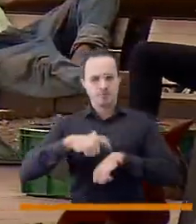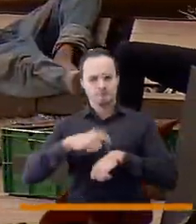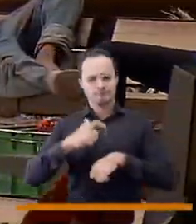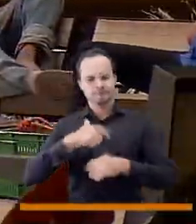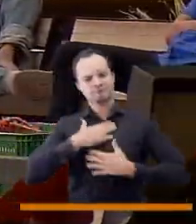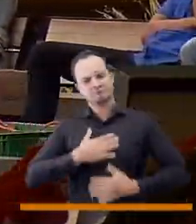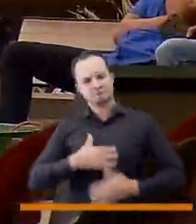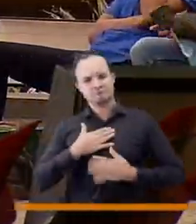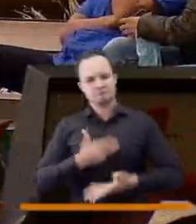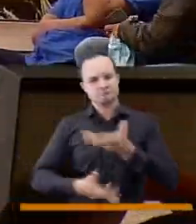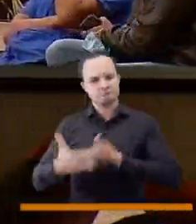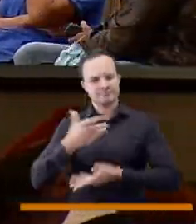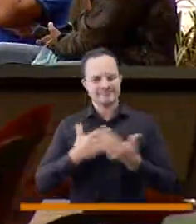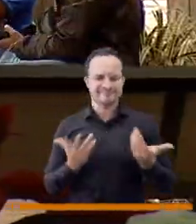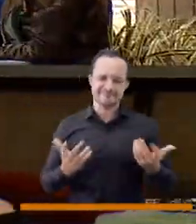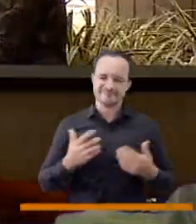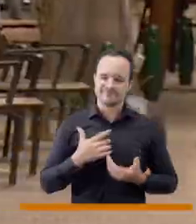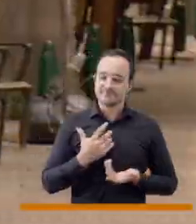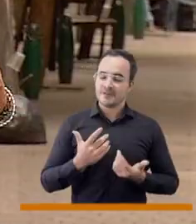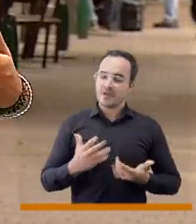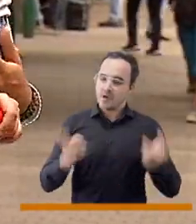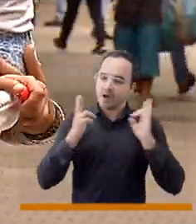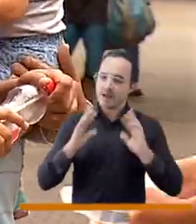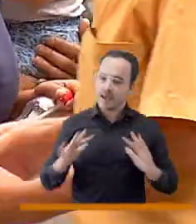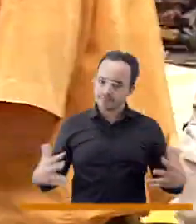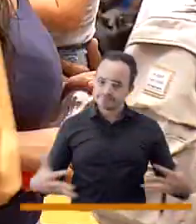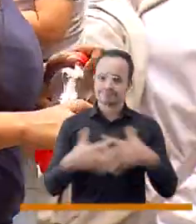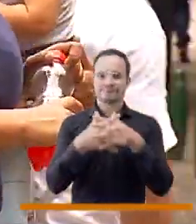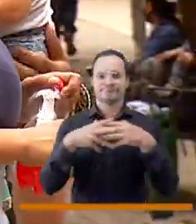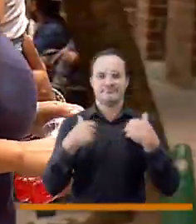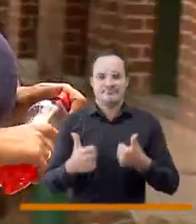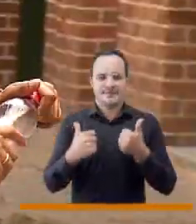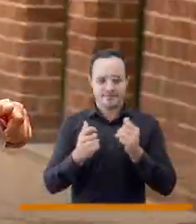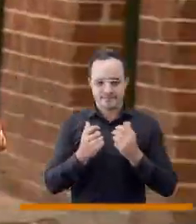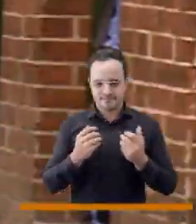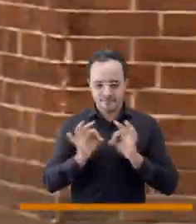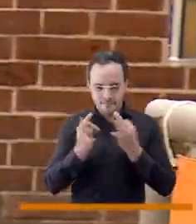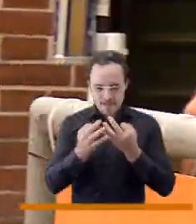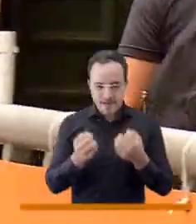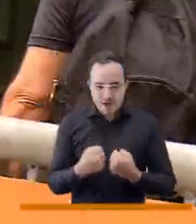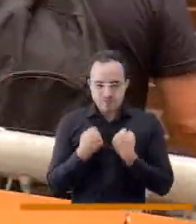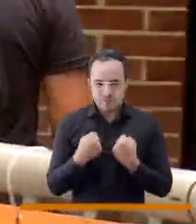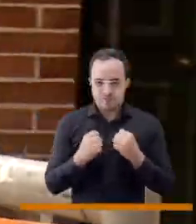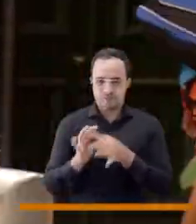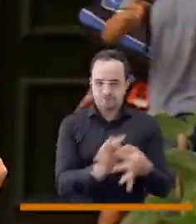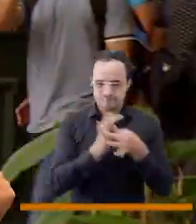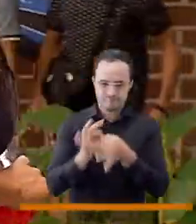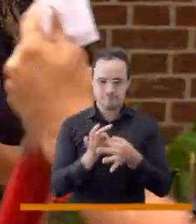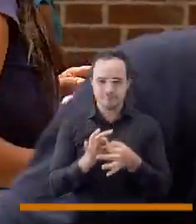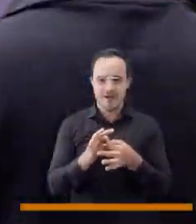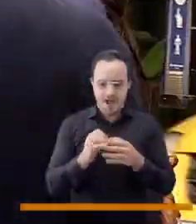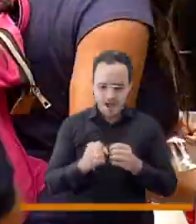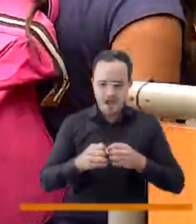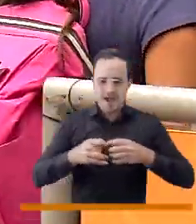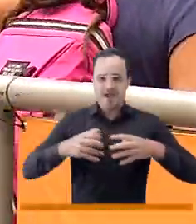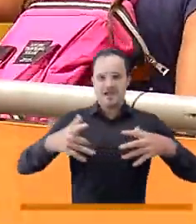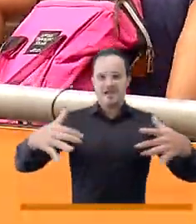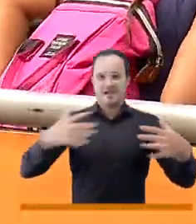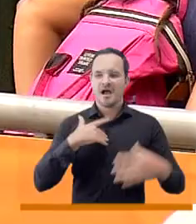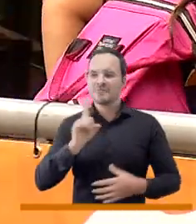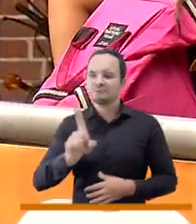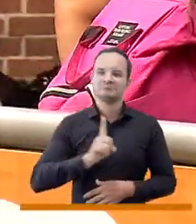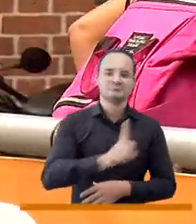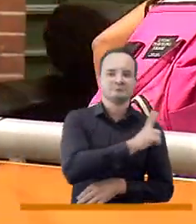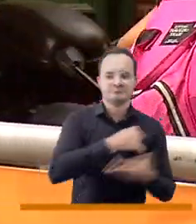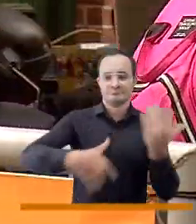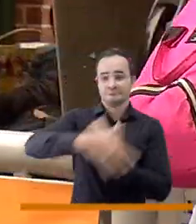tiempo compartimos, cuáles son los temas que abordamos y seguramente desde lograr allí volver a fortalecer ese núcleo familiar pues